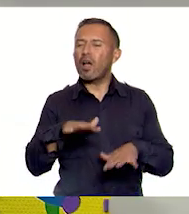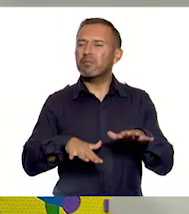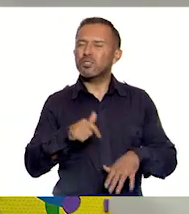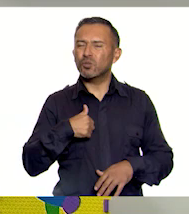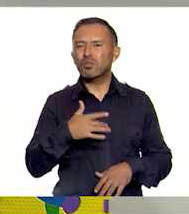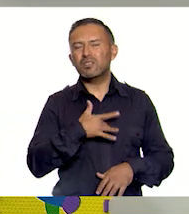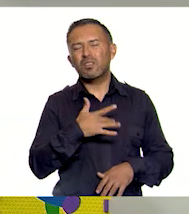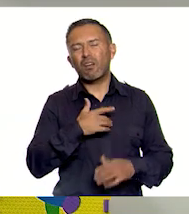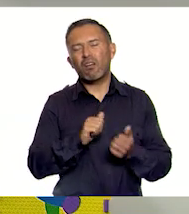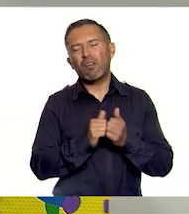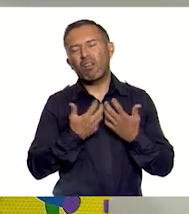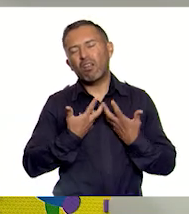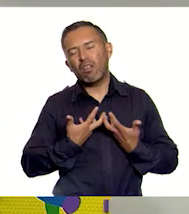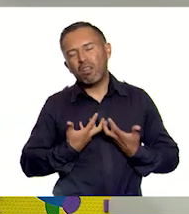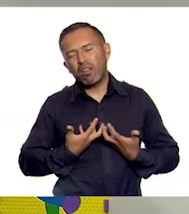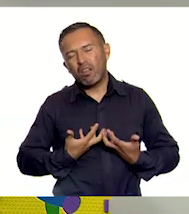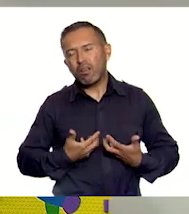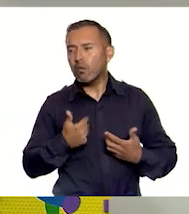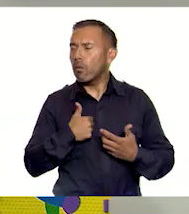muy de caída?